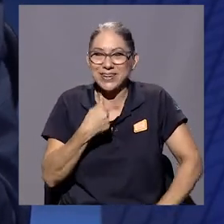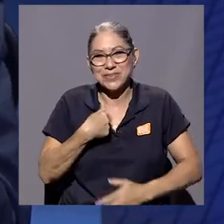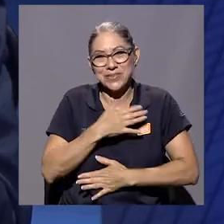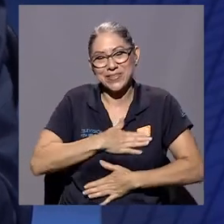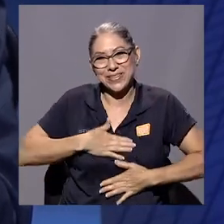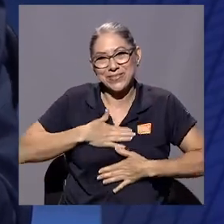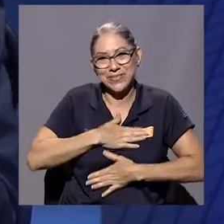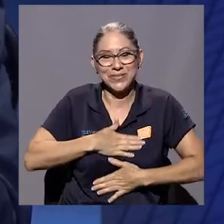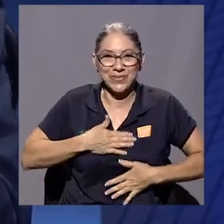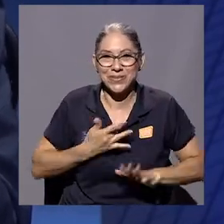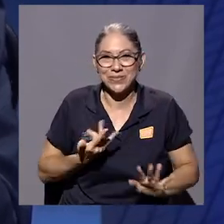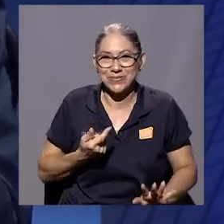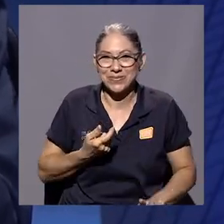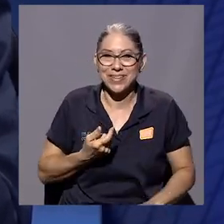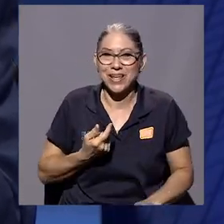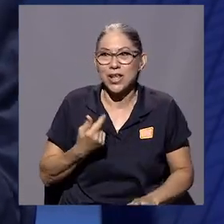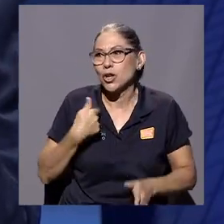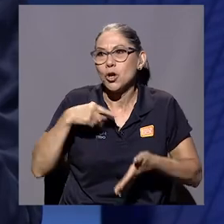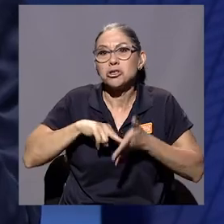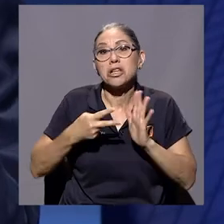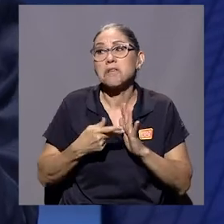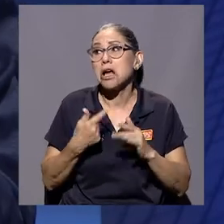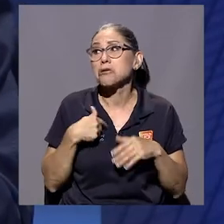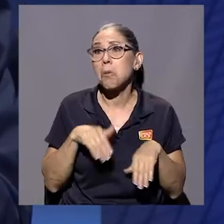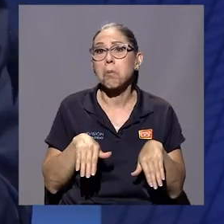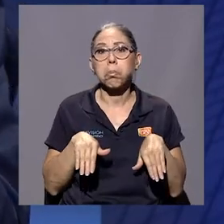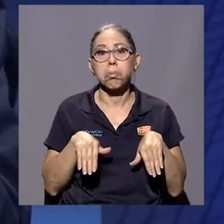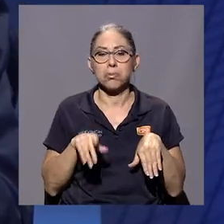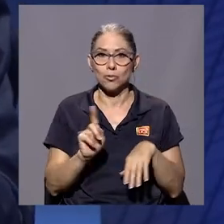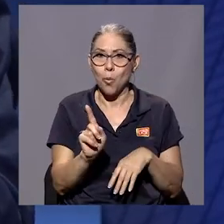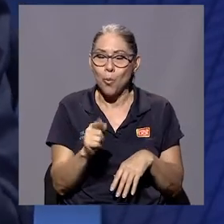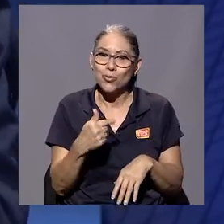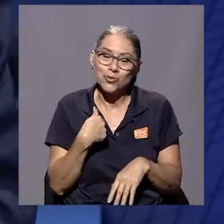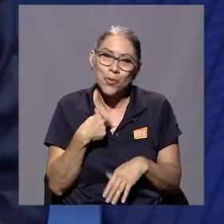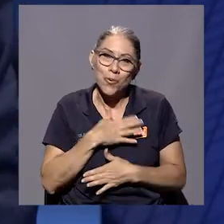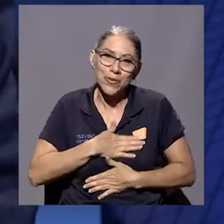yo las disfruto, o sea, no es que estoy impasible, ¿verdad?